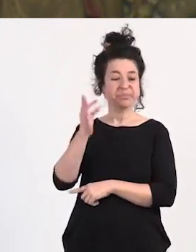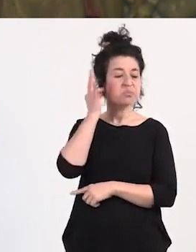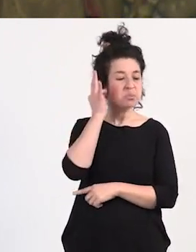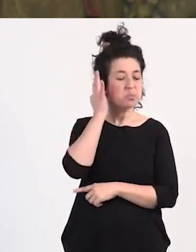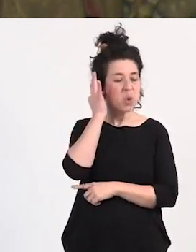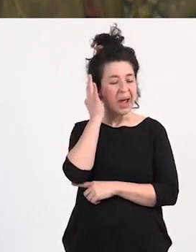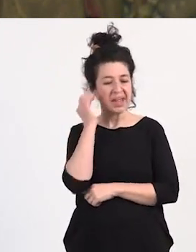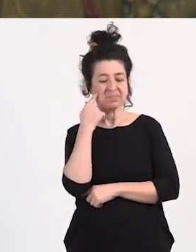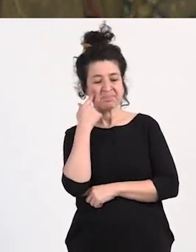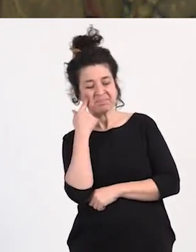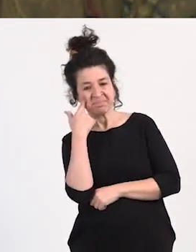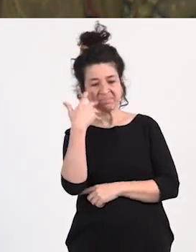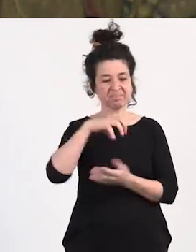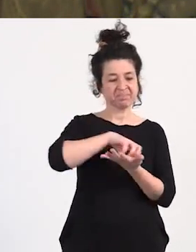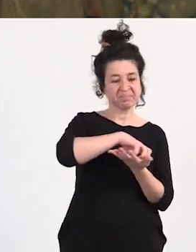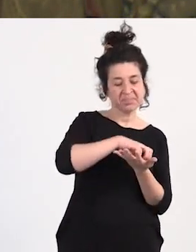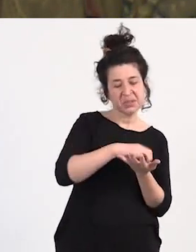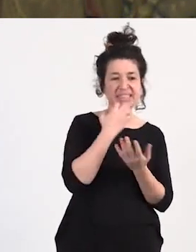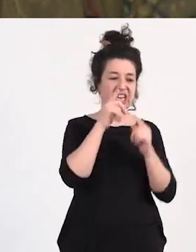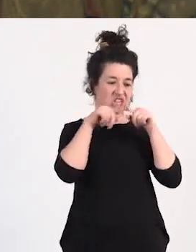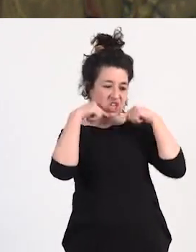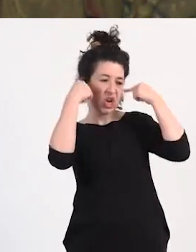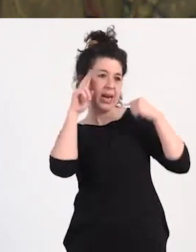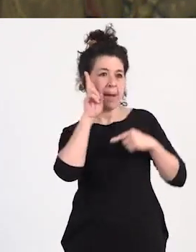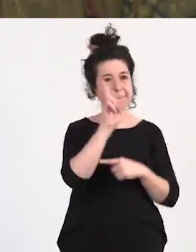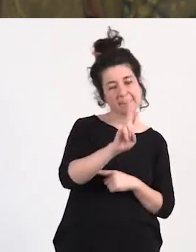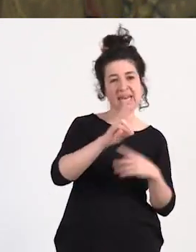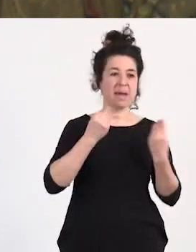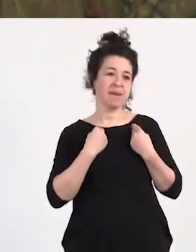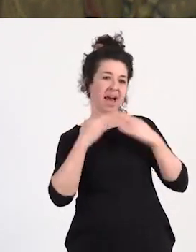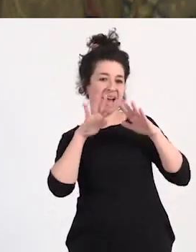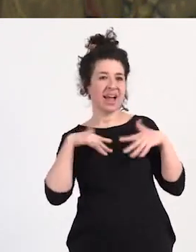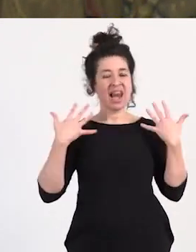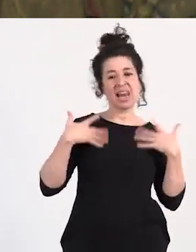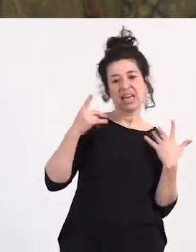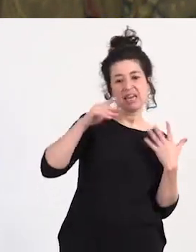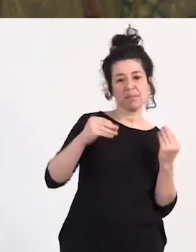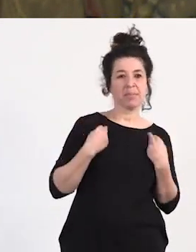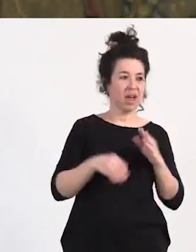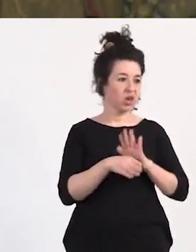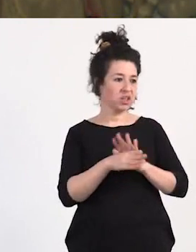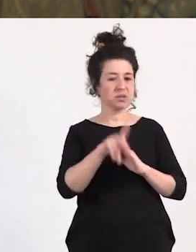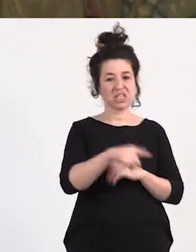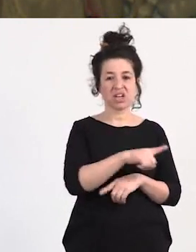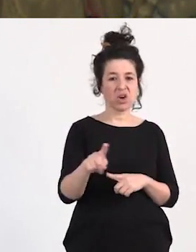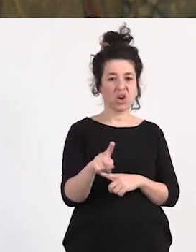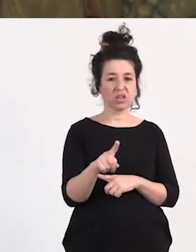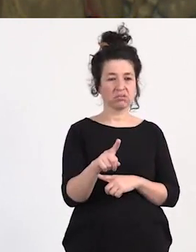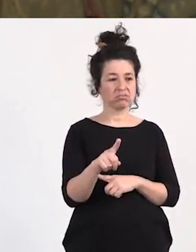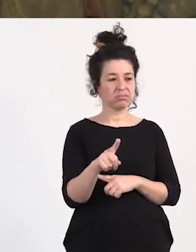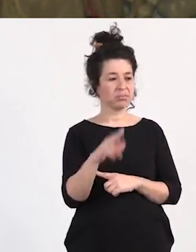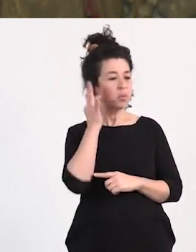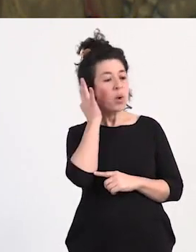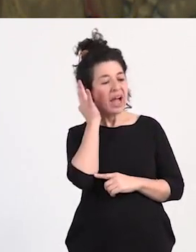mujer o se le cuestiona a la mujer por si sonreía por si miraba por si seguía viviendo con alegría la vida y en todo momento se